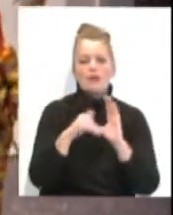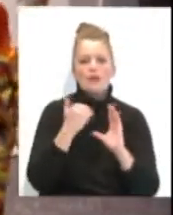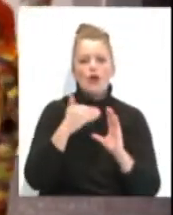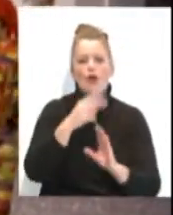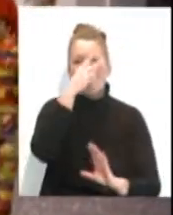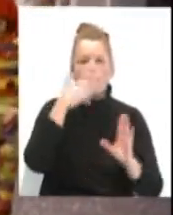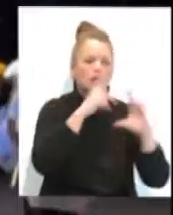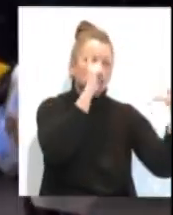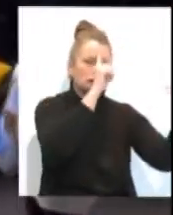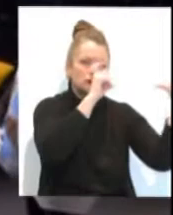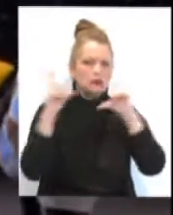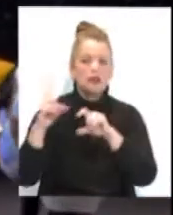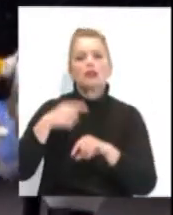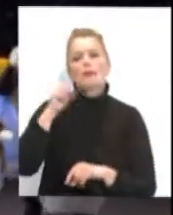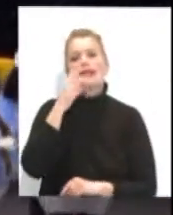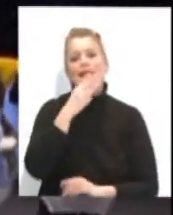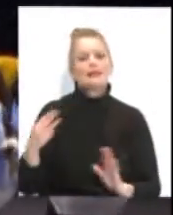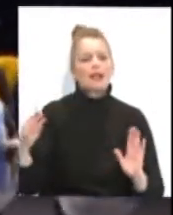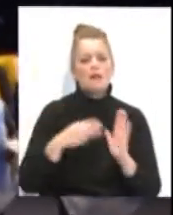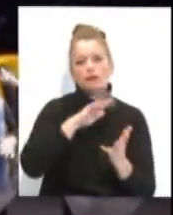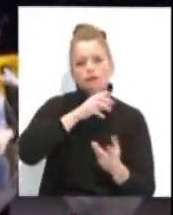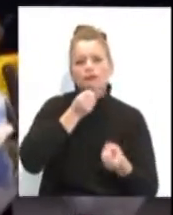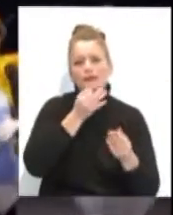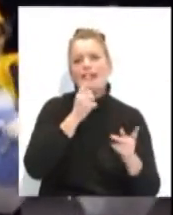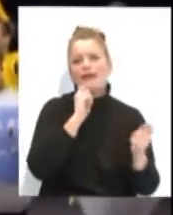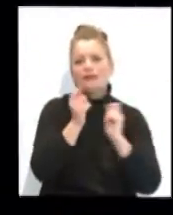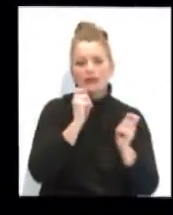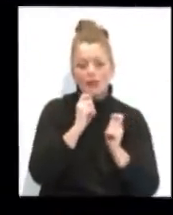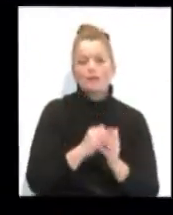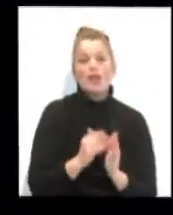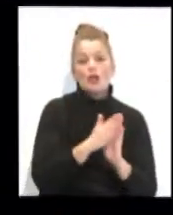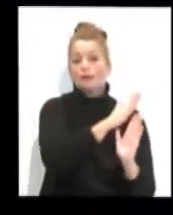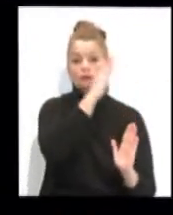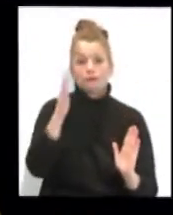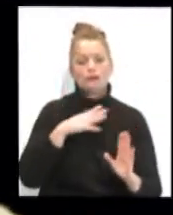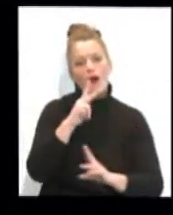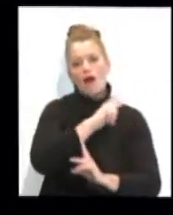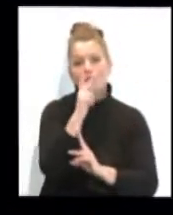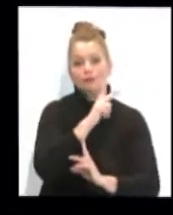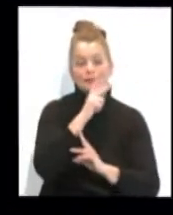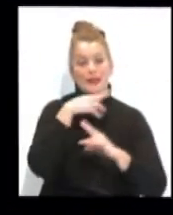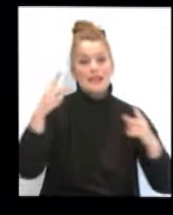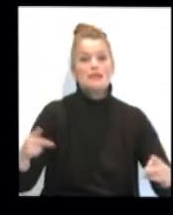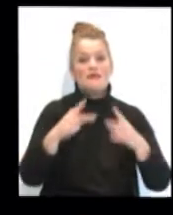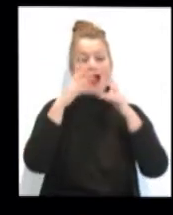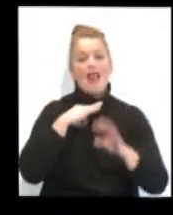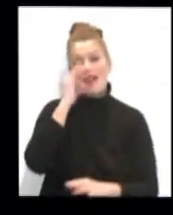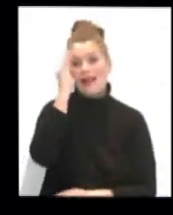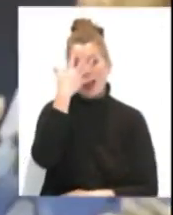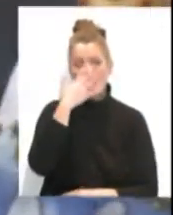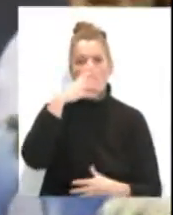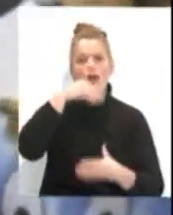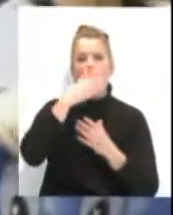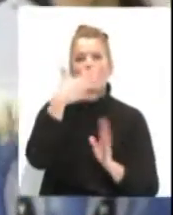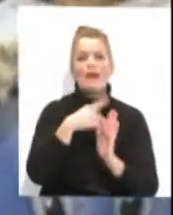galería de fotos, así como a 3.000 crónicas y entrevistas. Durante la retransmisión de las semifinales de la cantera, 5.100